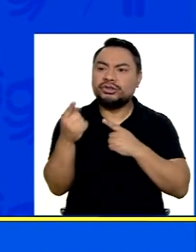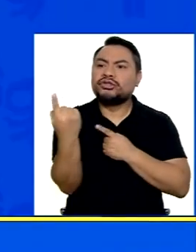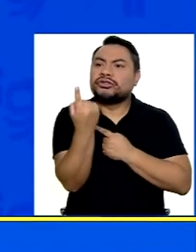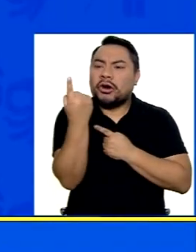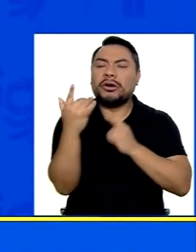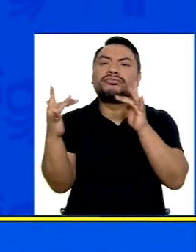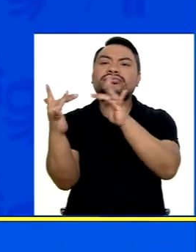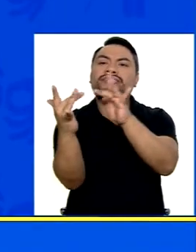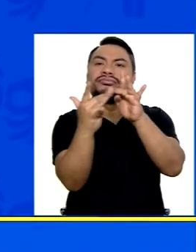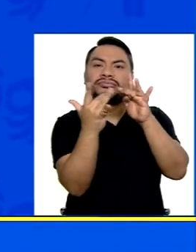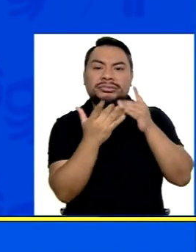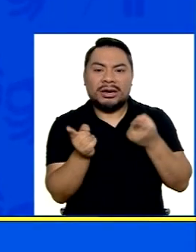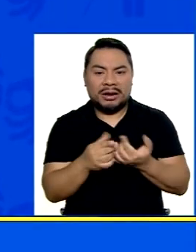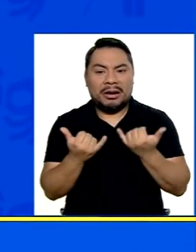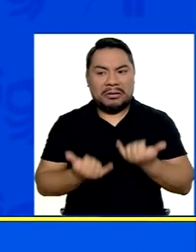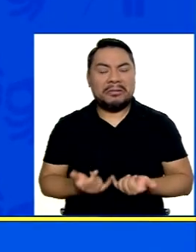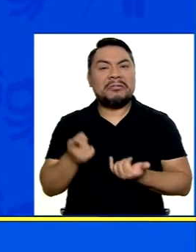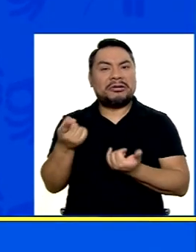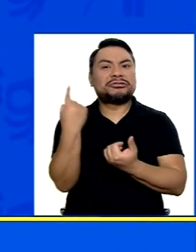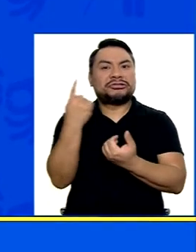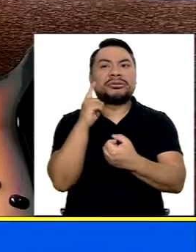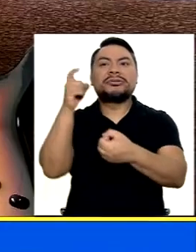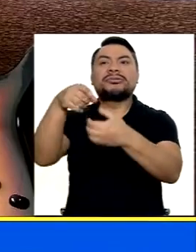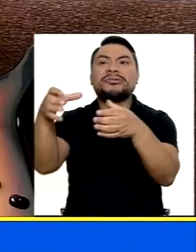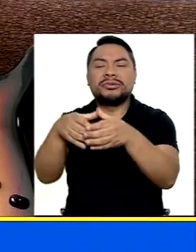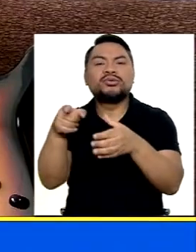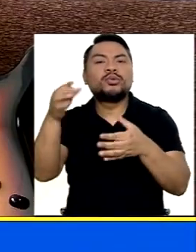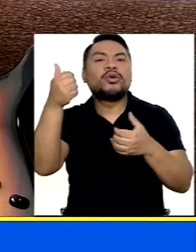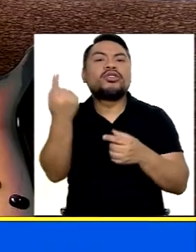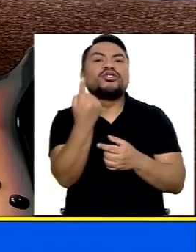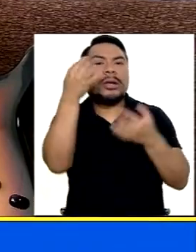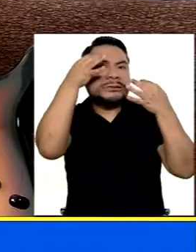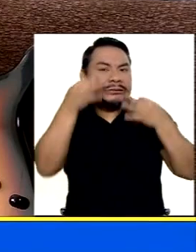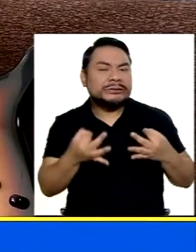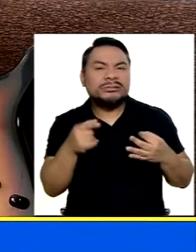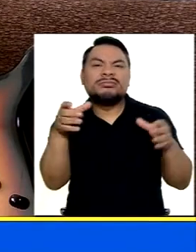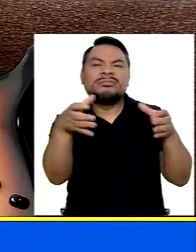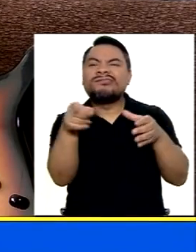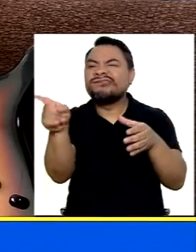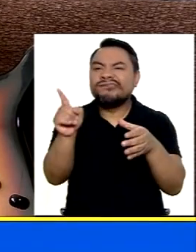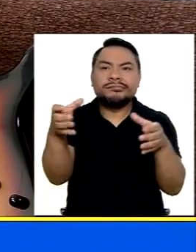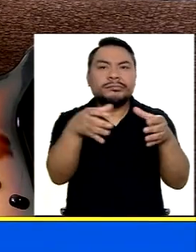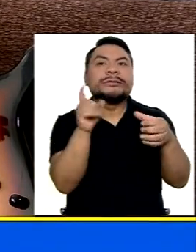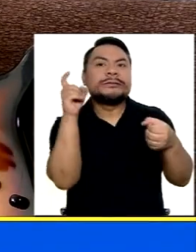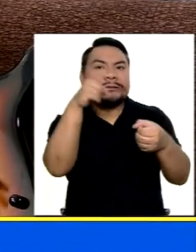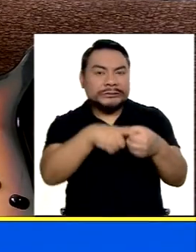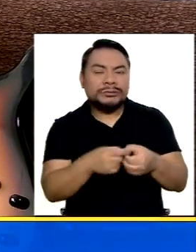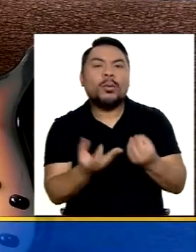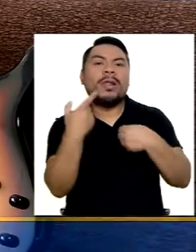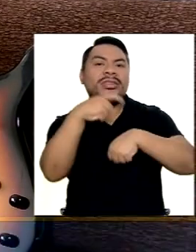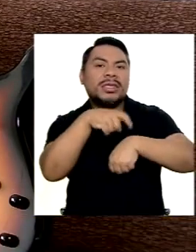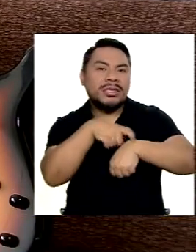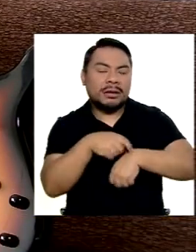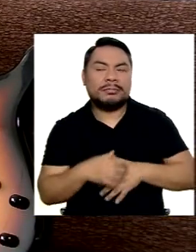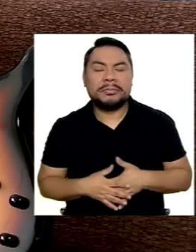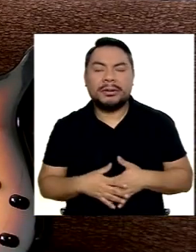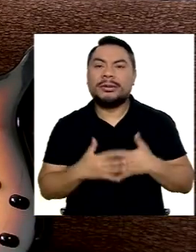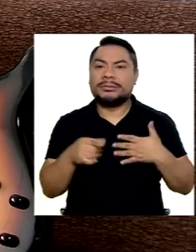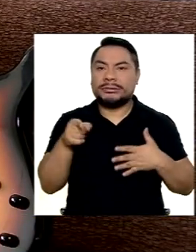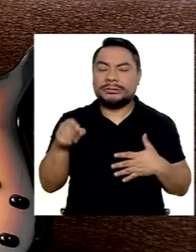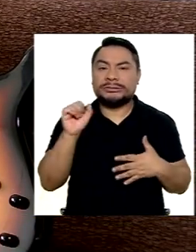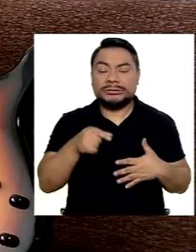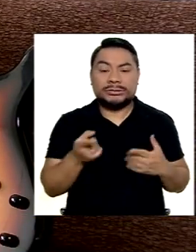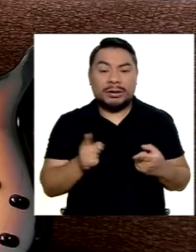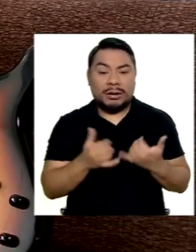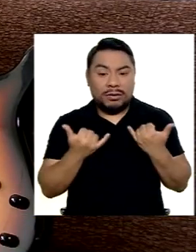me di cuenta Él ya solo Hace hasta ahora La fecha Él toma sus decisiones Con qué banda Cuánto tiempo Inclusive